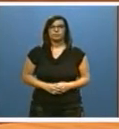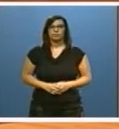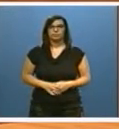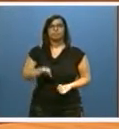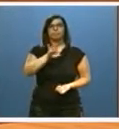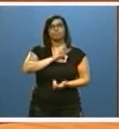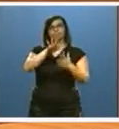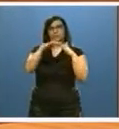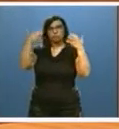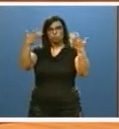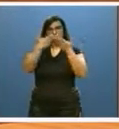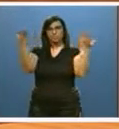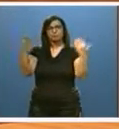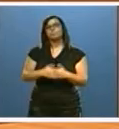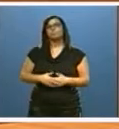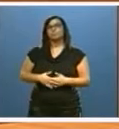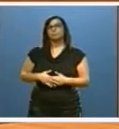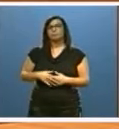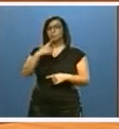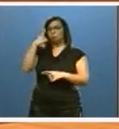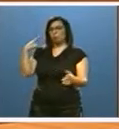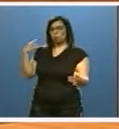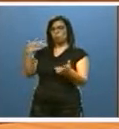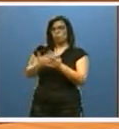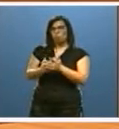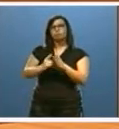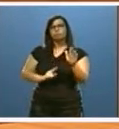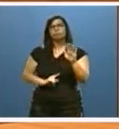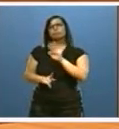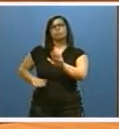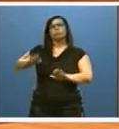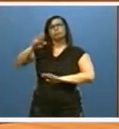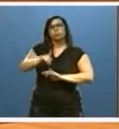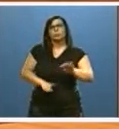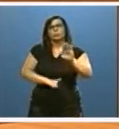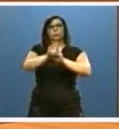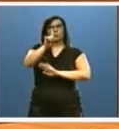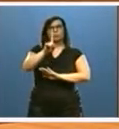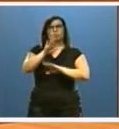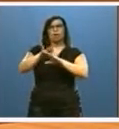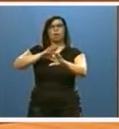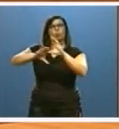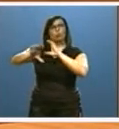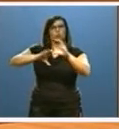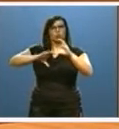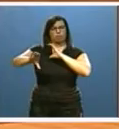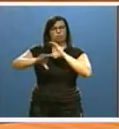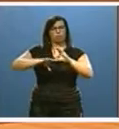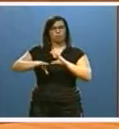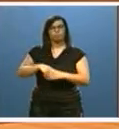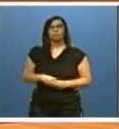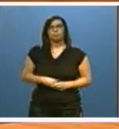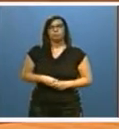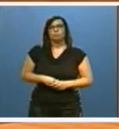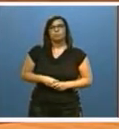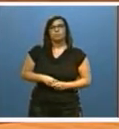Señorías, en el último año se ha producido un importante avance en las infraestructuras estatales de comunicación. Con la llegada de